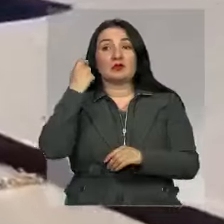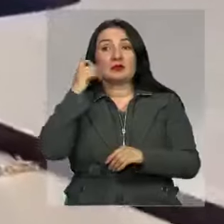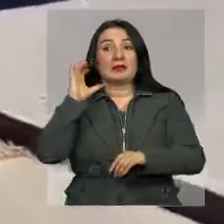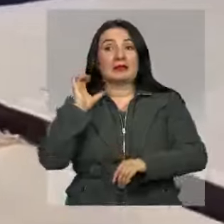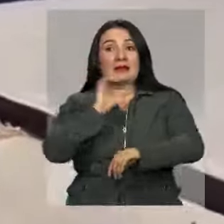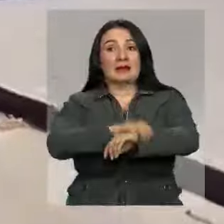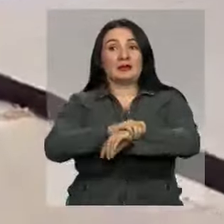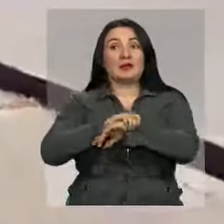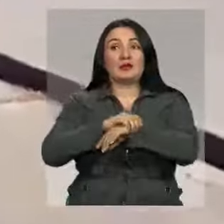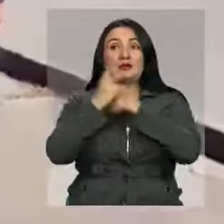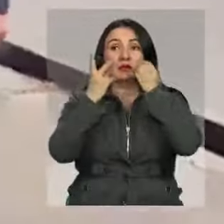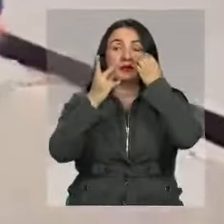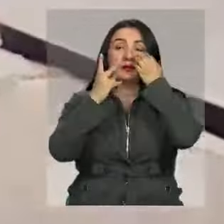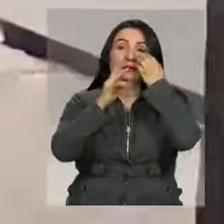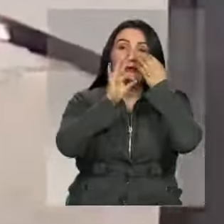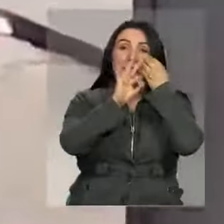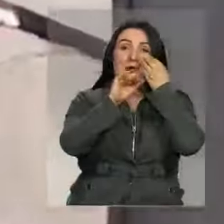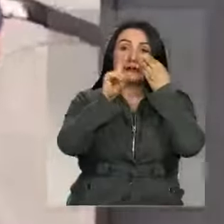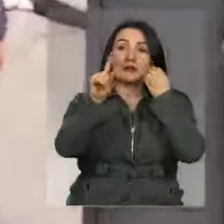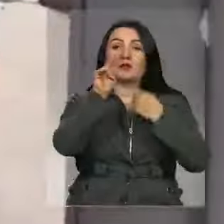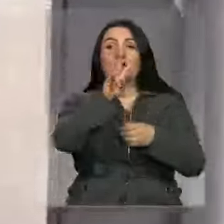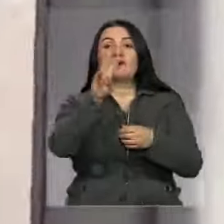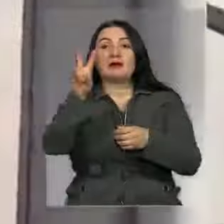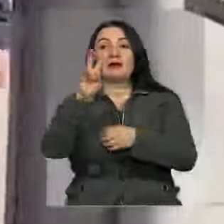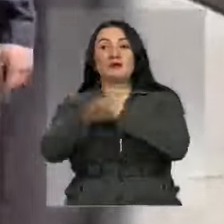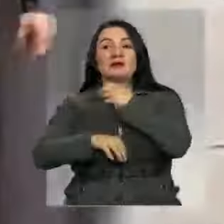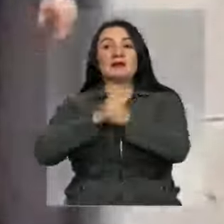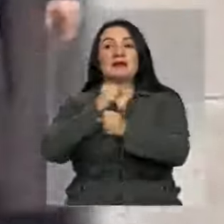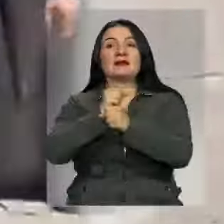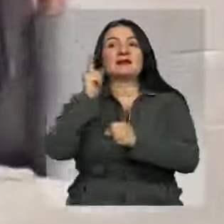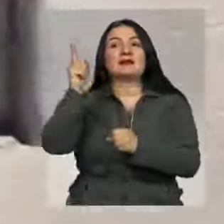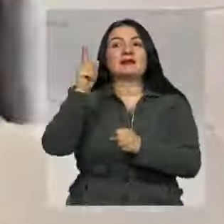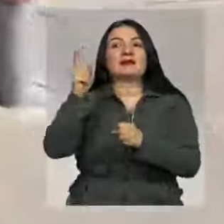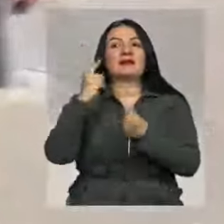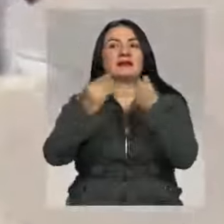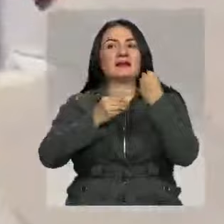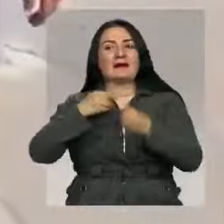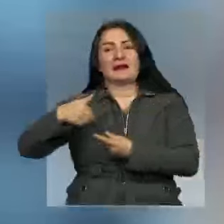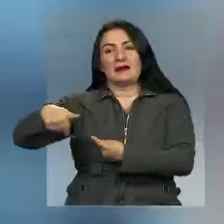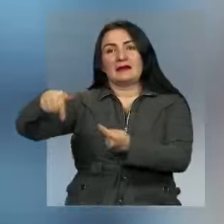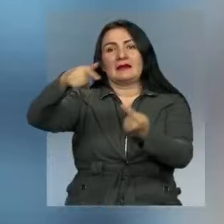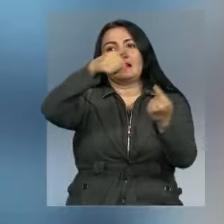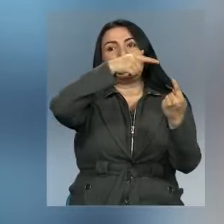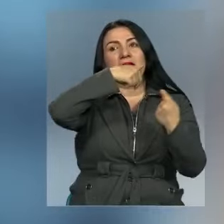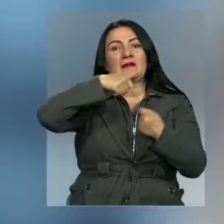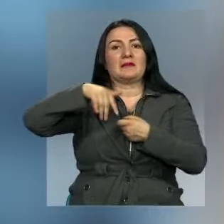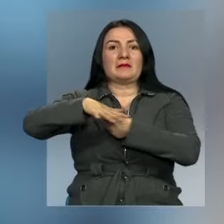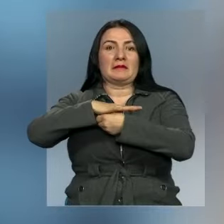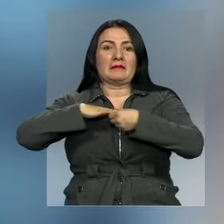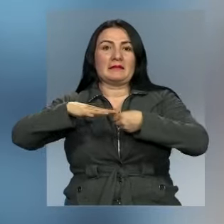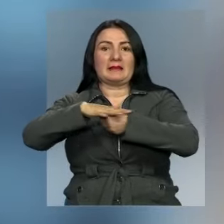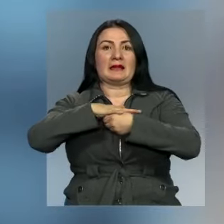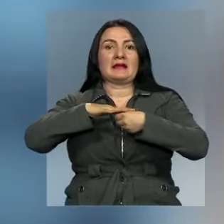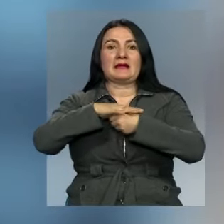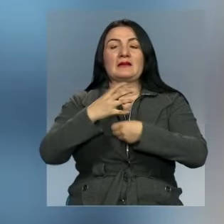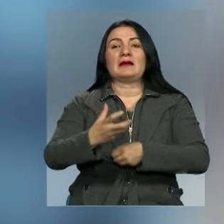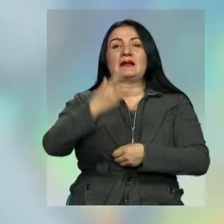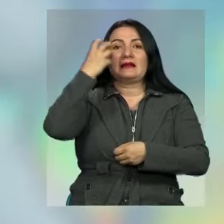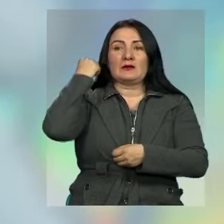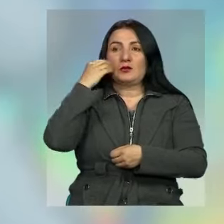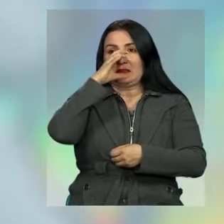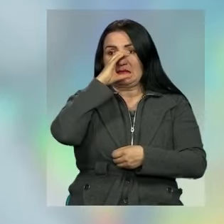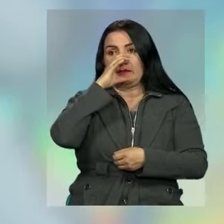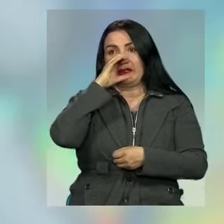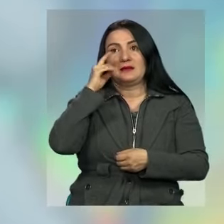captura de dos mujeres de 31 y 22 años de edad, quienes se encontraban deambulando en la madrugada en el barrio antiguo Contrichapinero. Y al